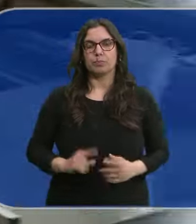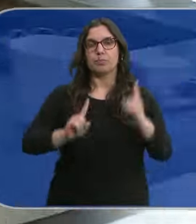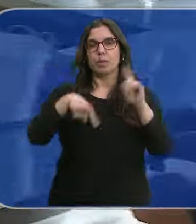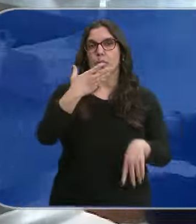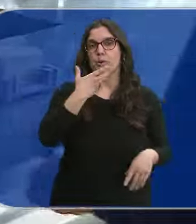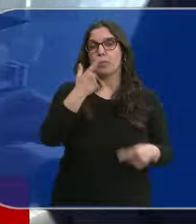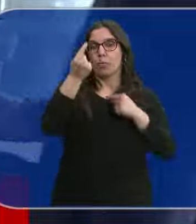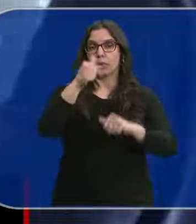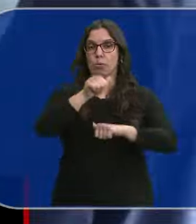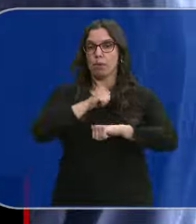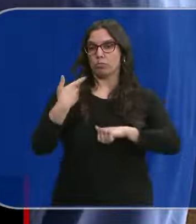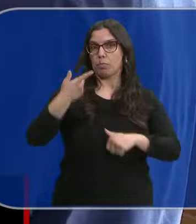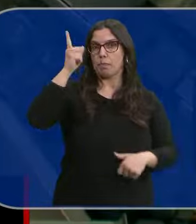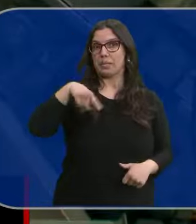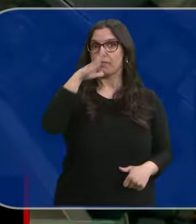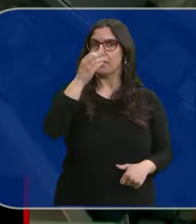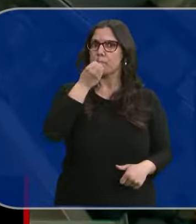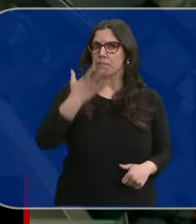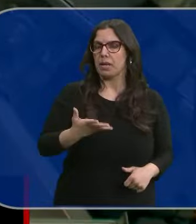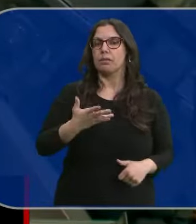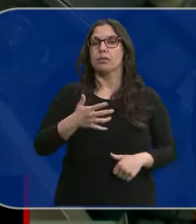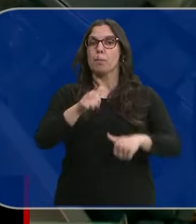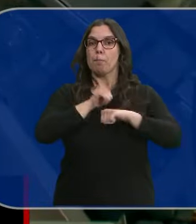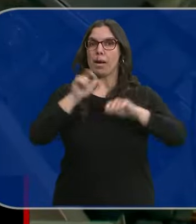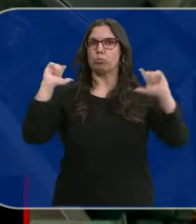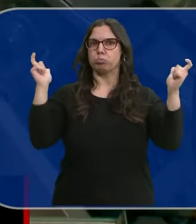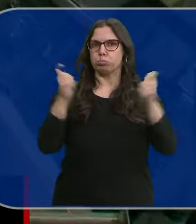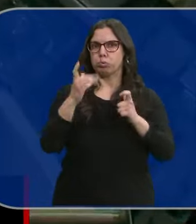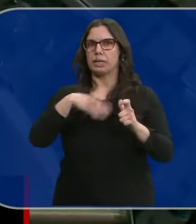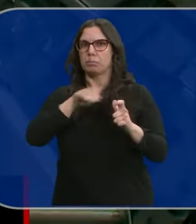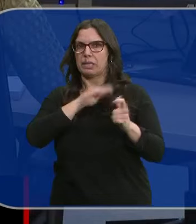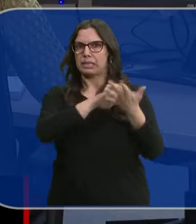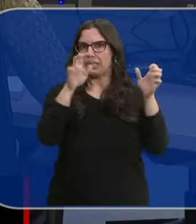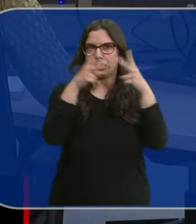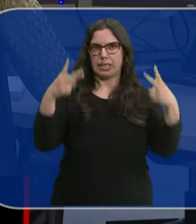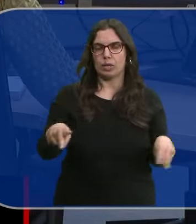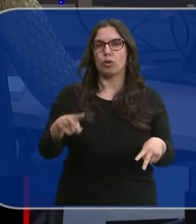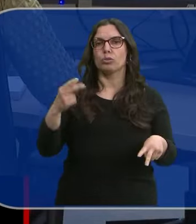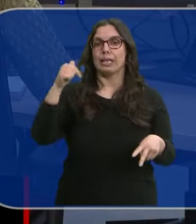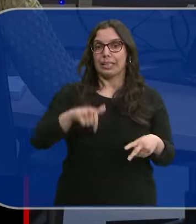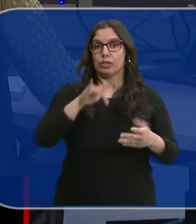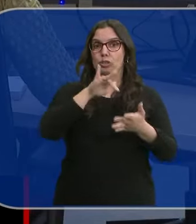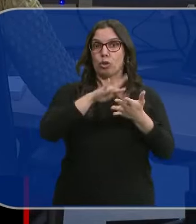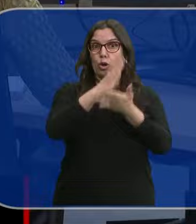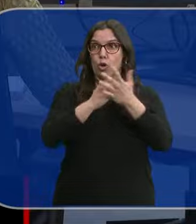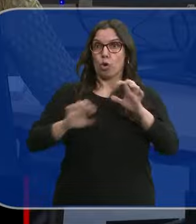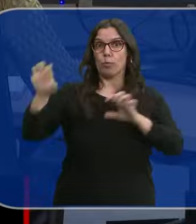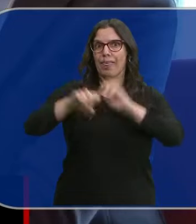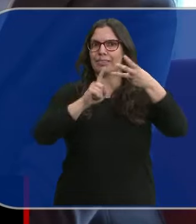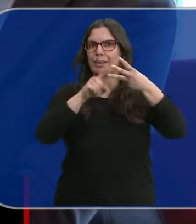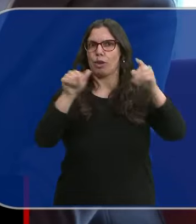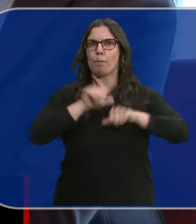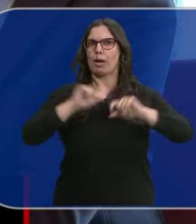Conoceremos los datos del paro. Febrero ha sido un buen mes. Han bajado los desempleados en España y también en Castilla y León. Tercera comunidad en la que más ha